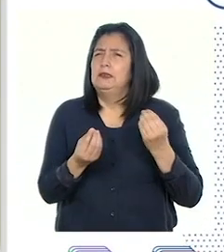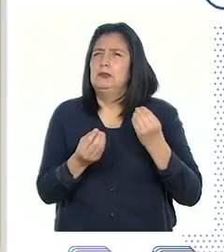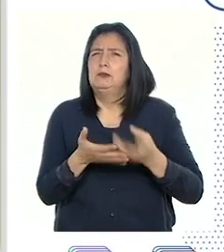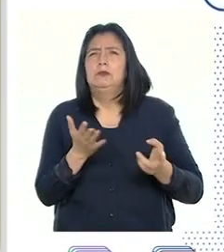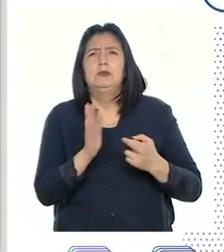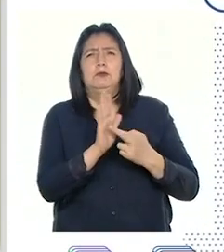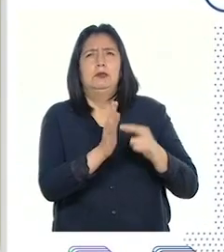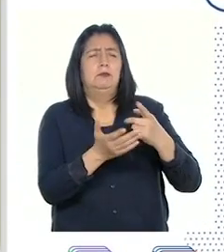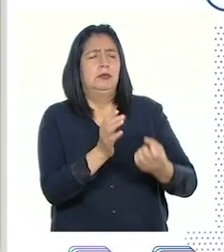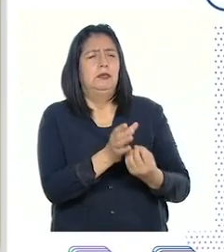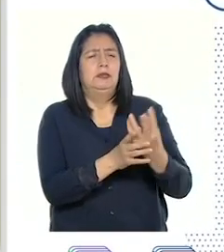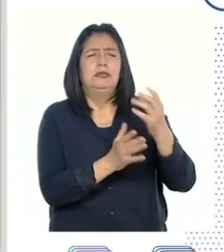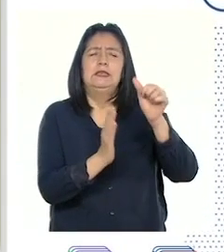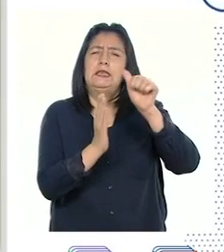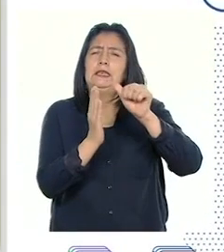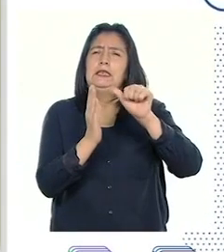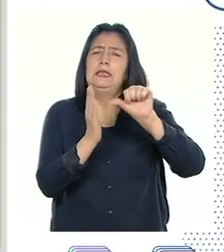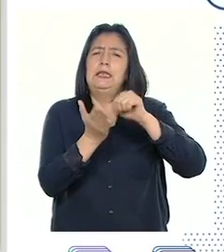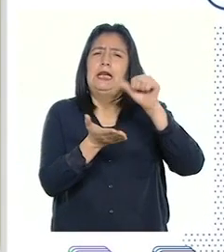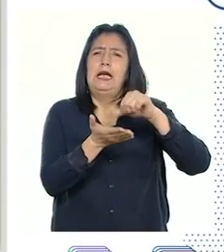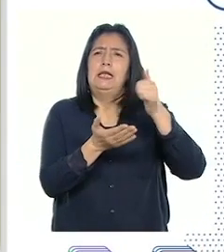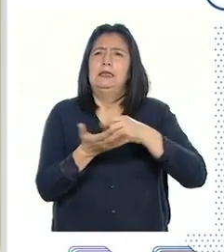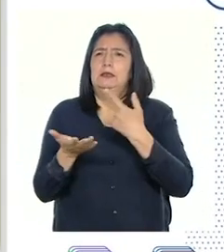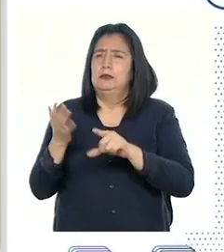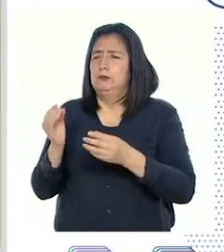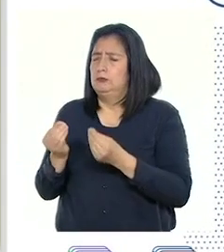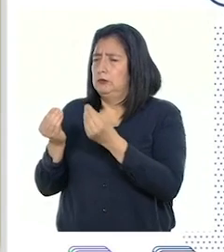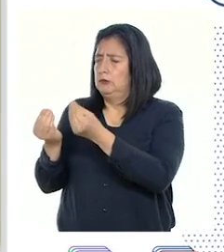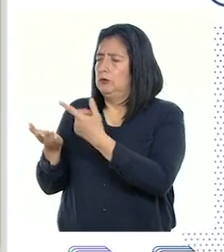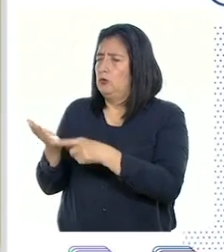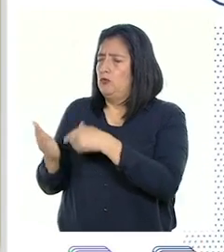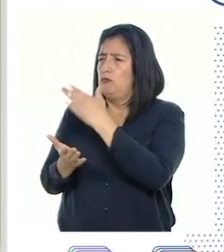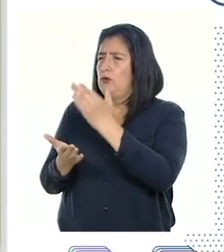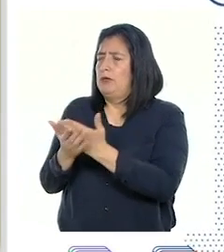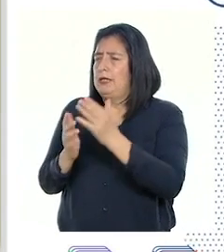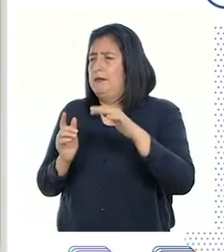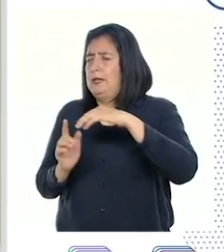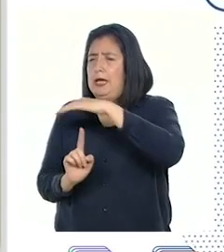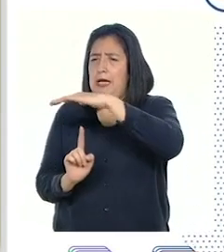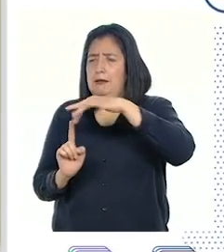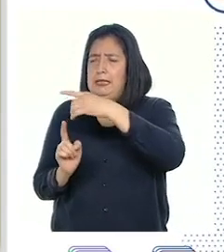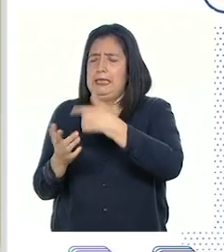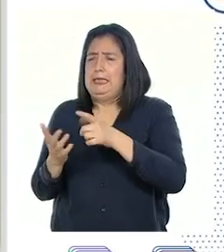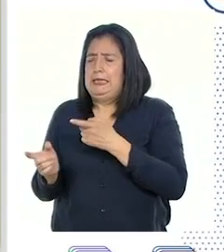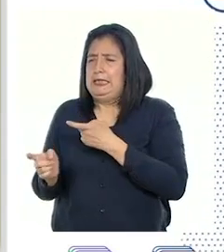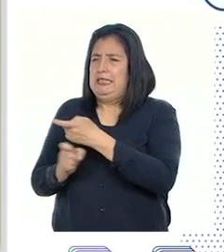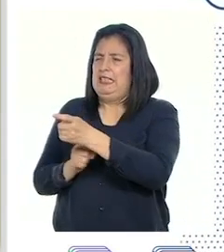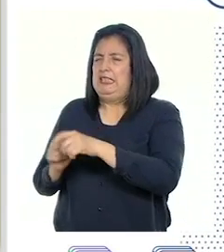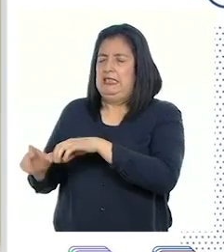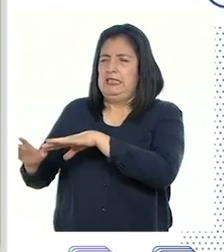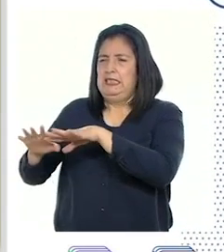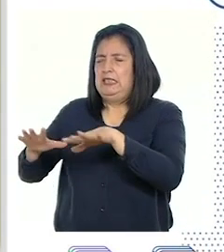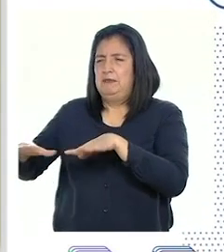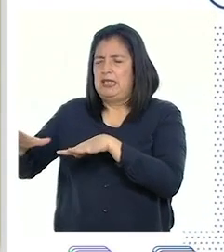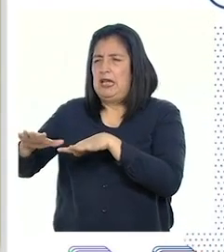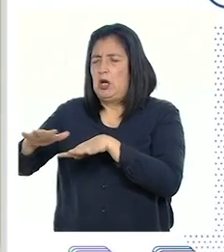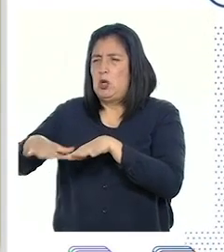de las plantas en el arte. Proponer acciones frente a un problema ambiental que afecte a un ecosistema.